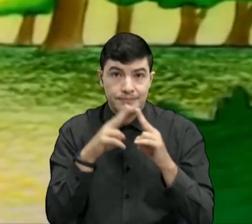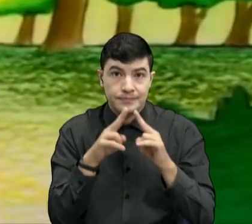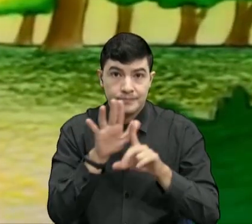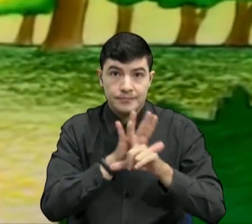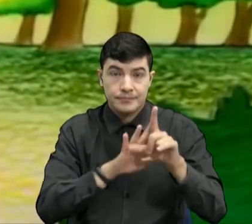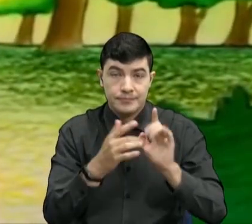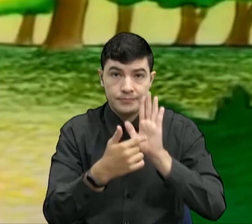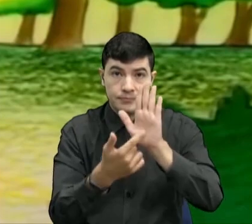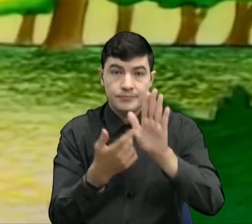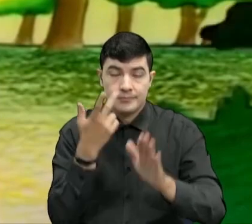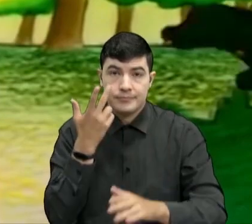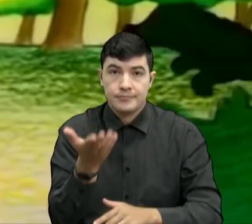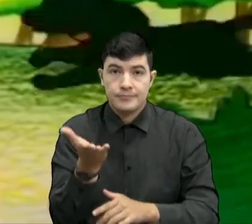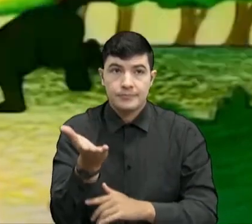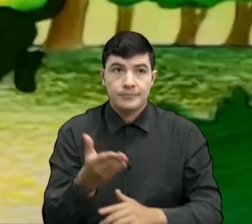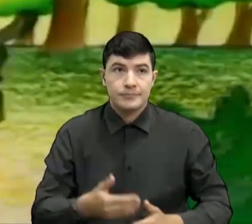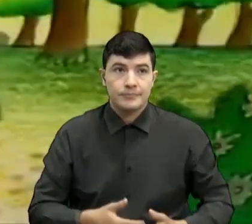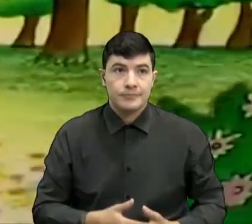en la plataforma de YouTube.